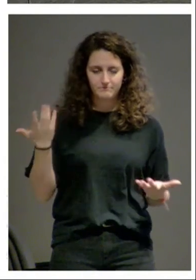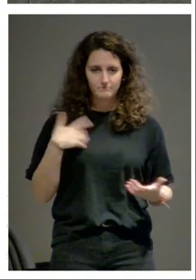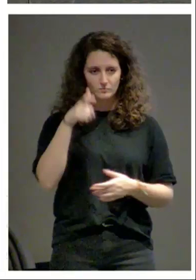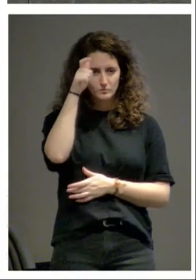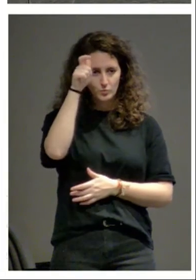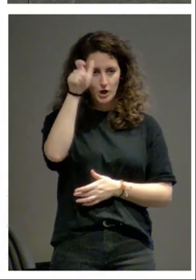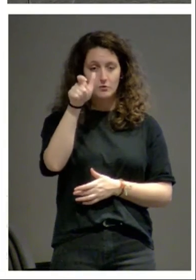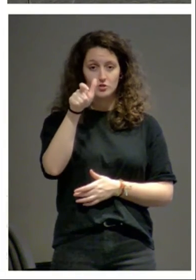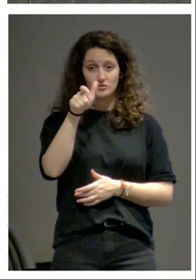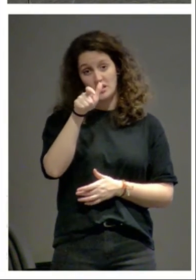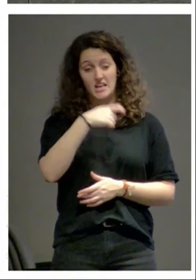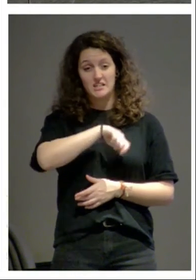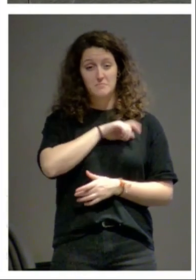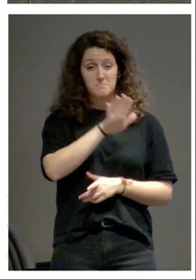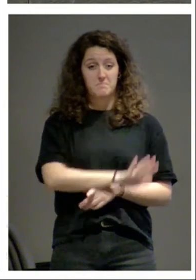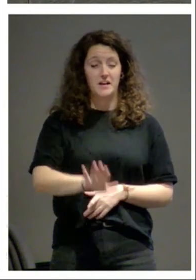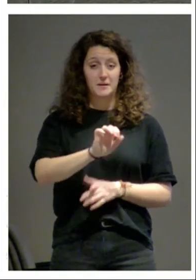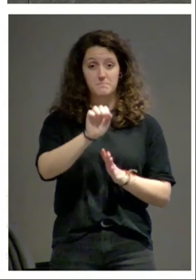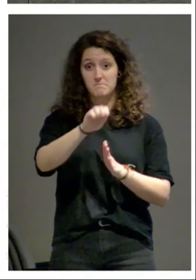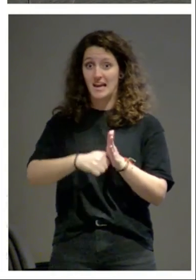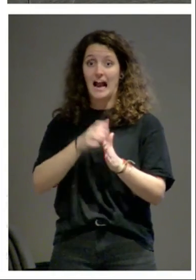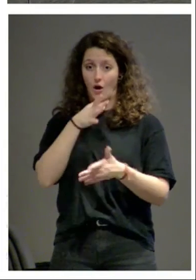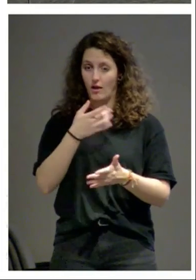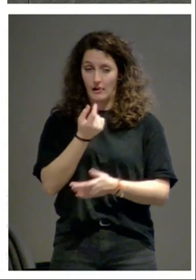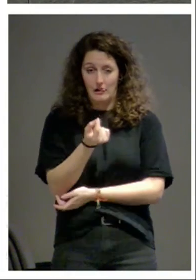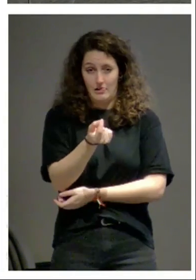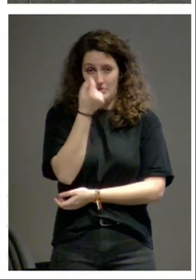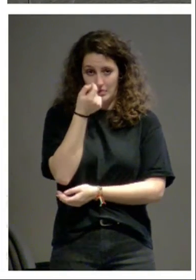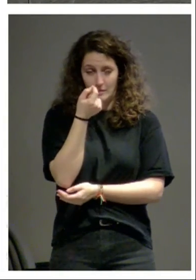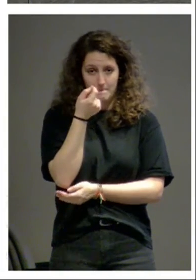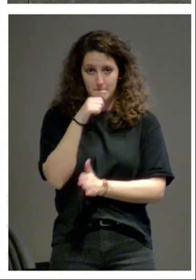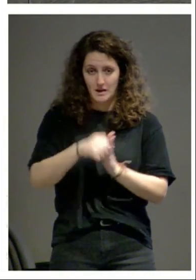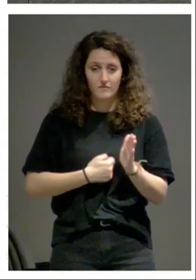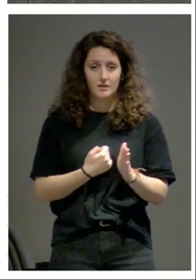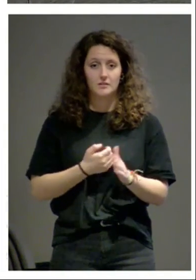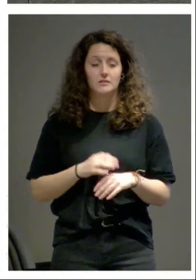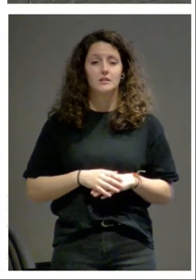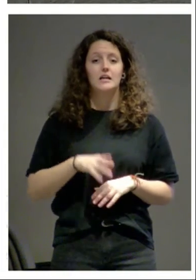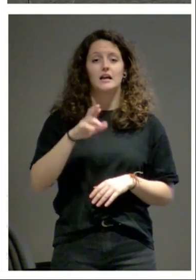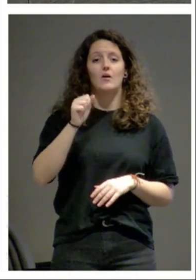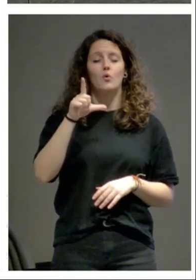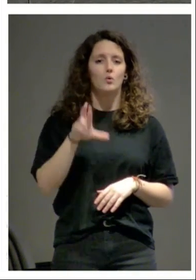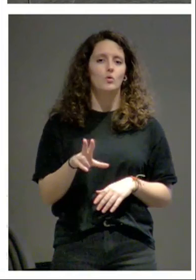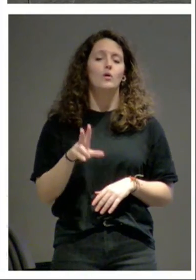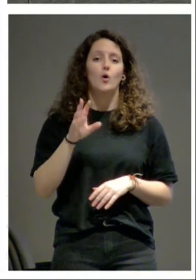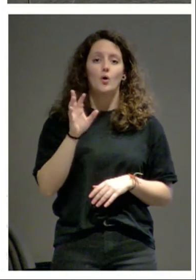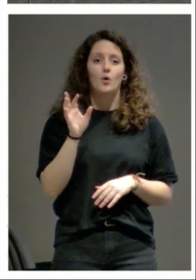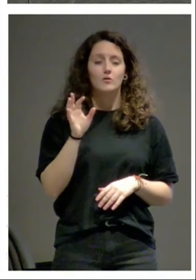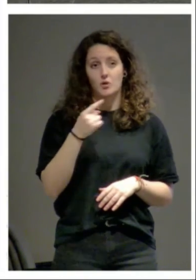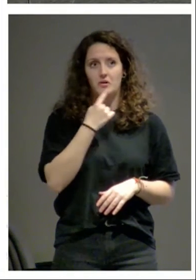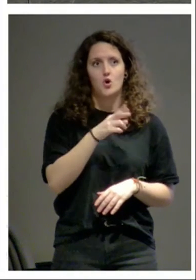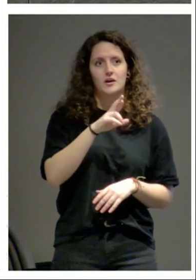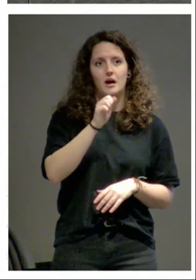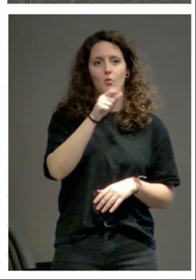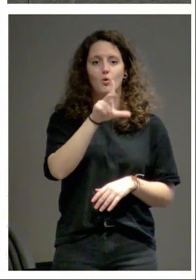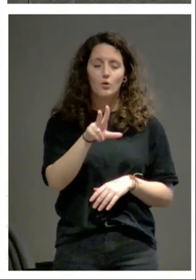España vaciada que todavía están a punto de vaciarse en Urraúl en sitios digo Urraúl como si